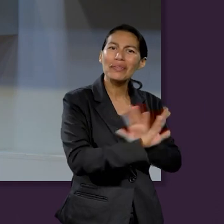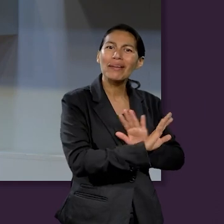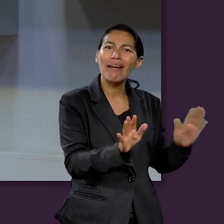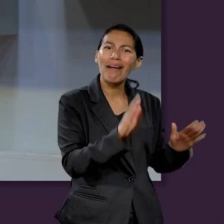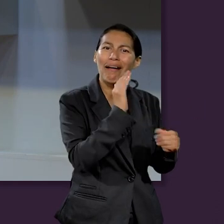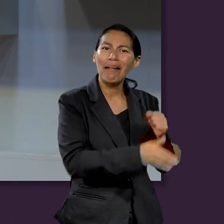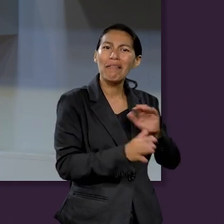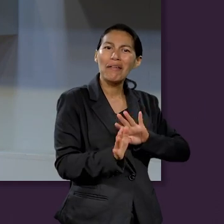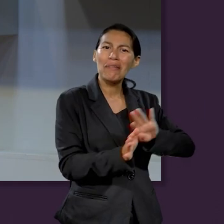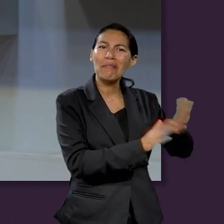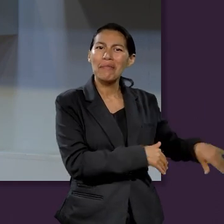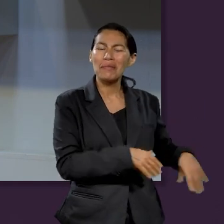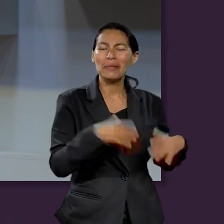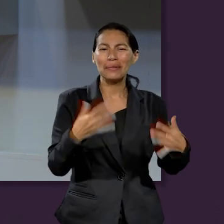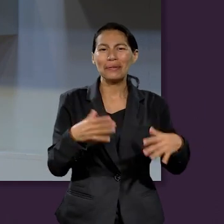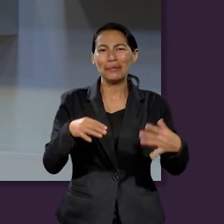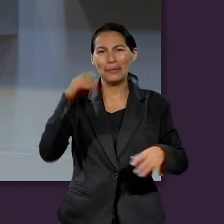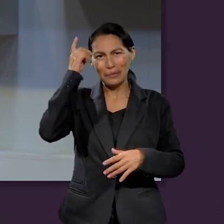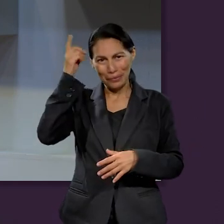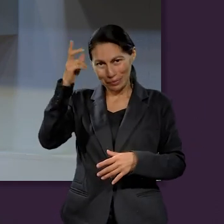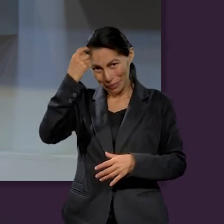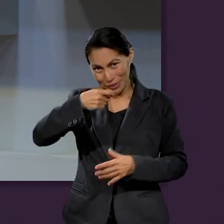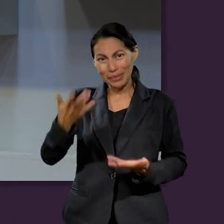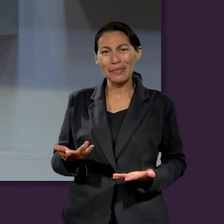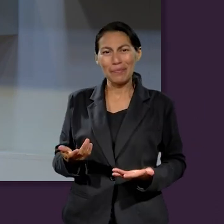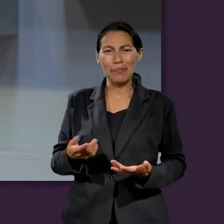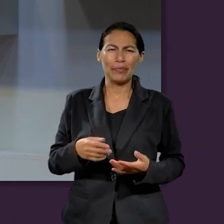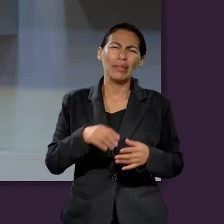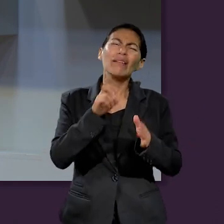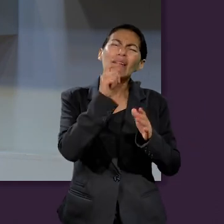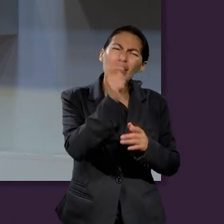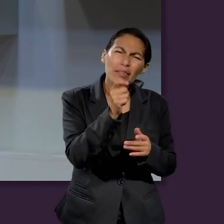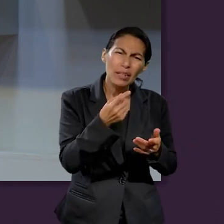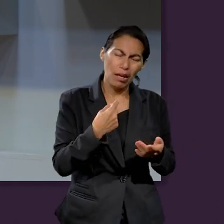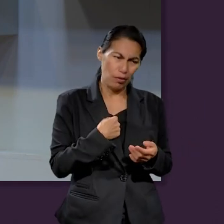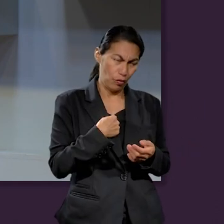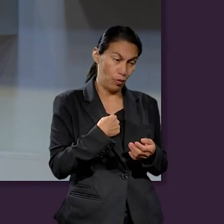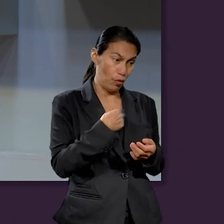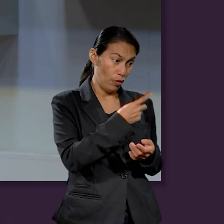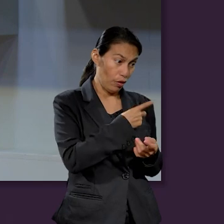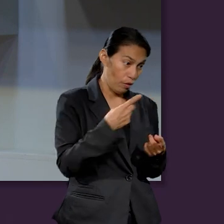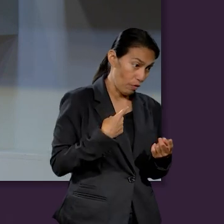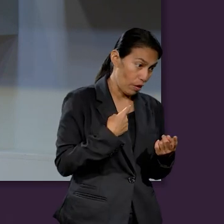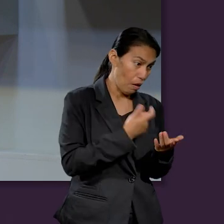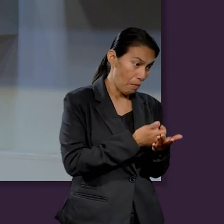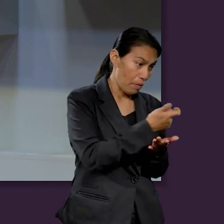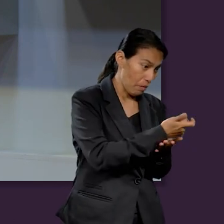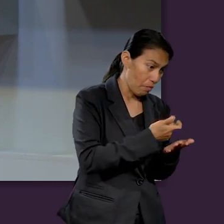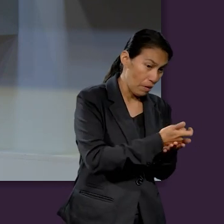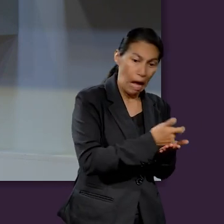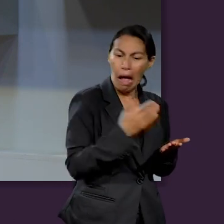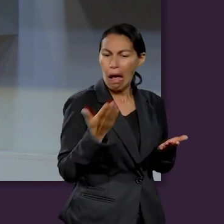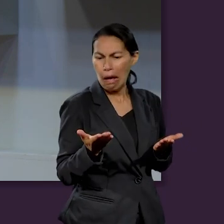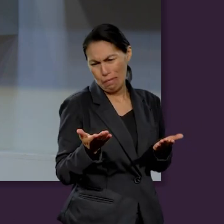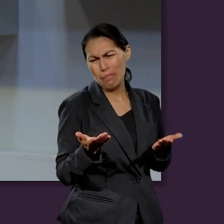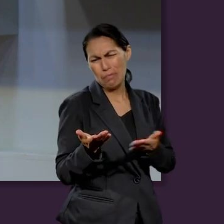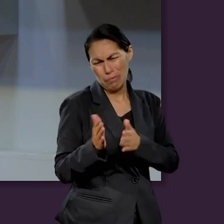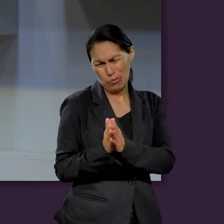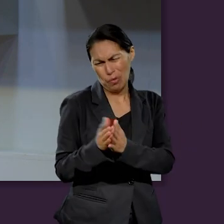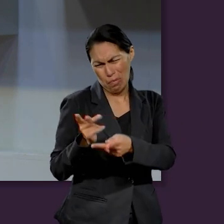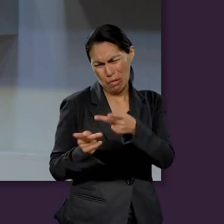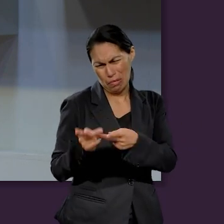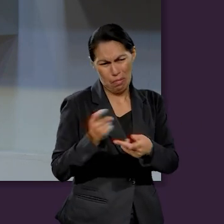mencionar para que a nuestros amigos les quede bien claro y a nosotros también la importancia de evitar salir de una deuda y meterme en otra, ¿no? Es decir,